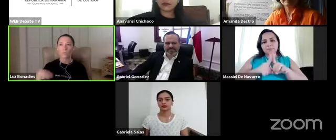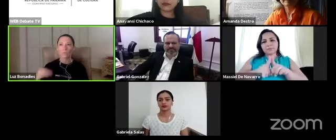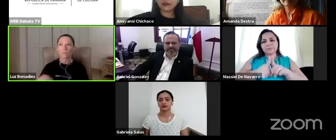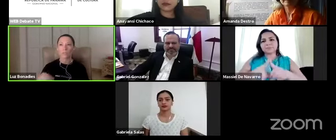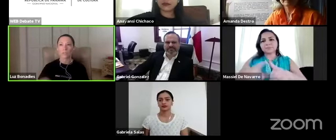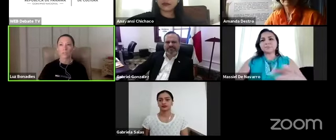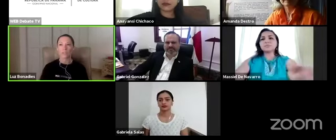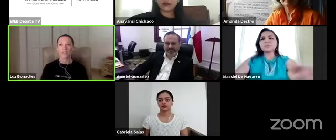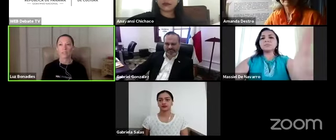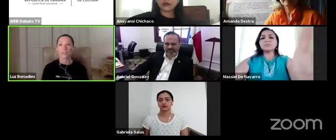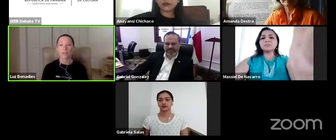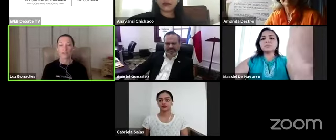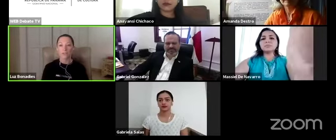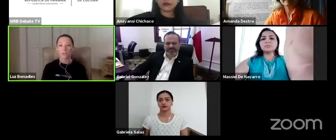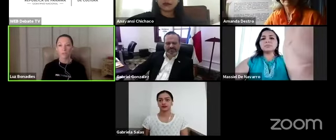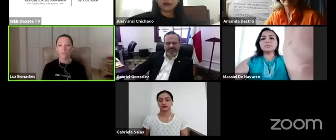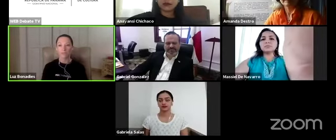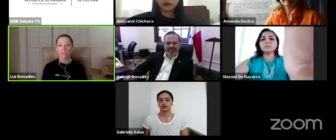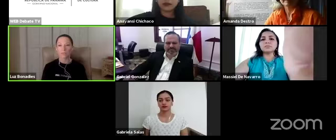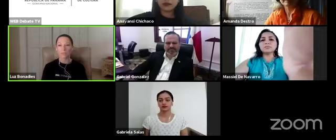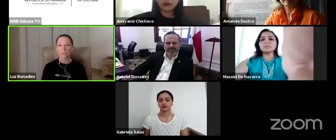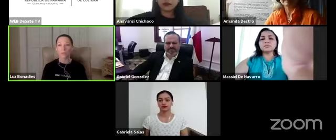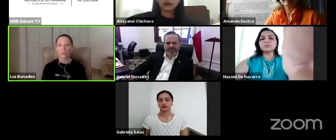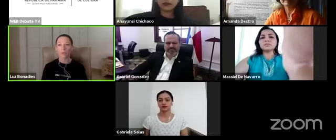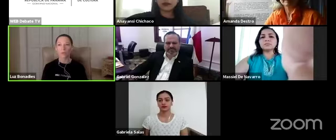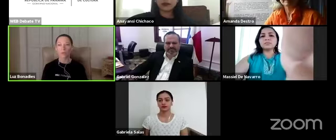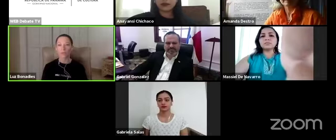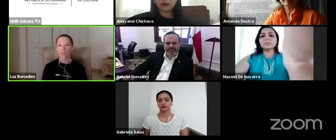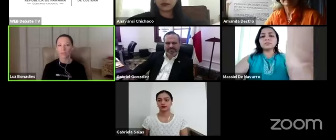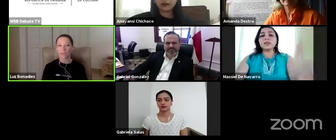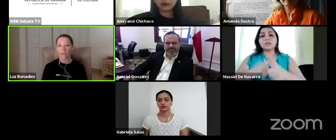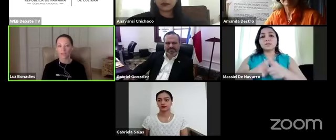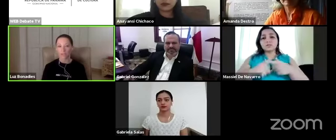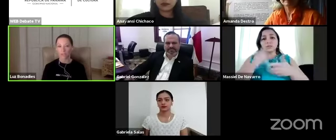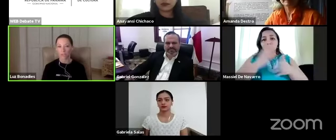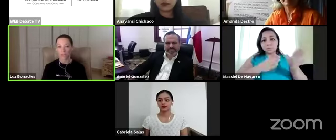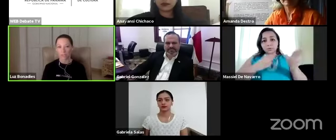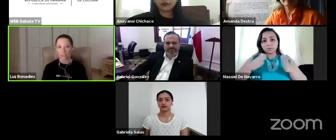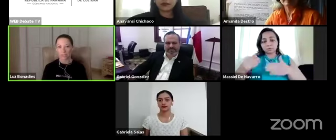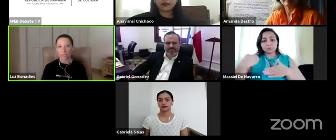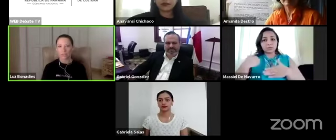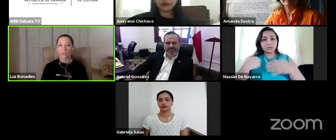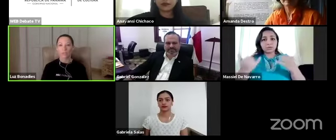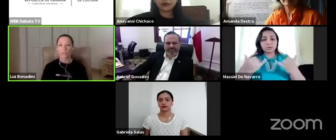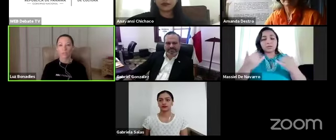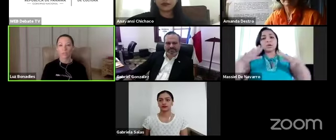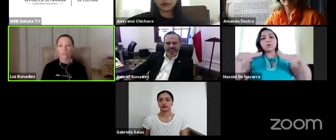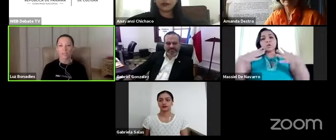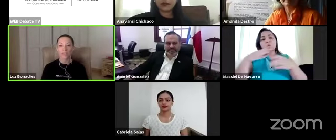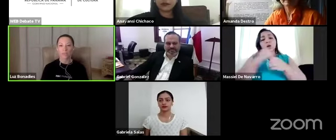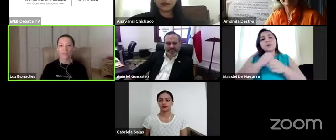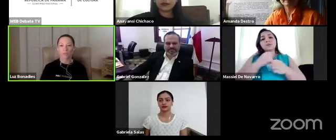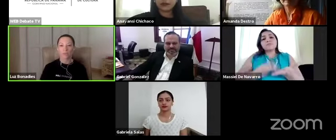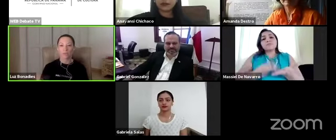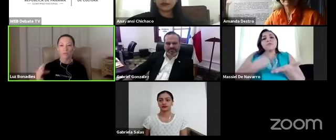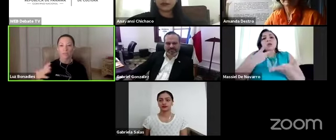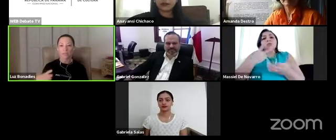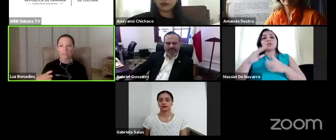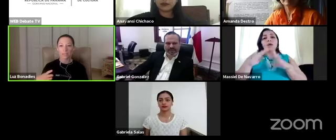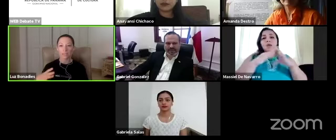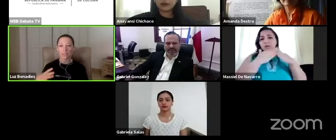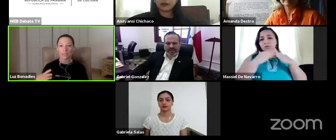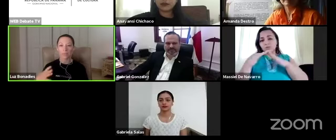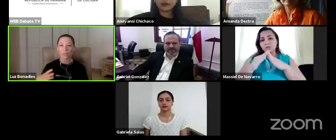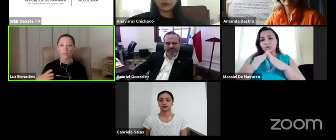proceso muy importante que tiene el MAC ahora mismo es buscar cómo crea valor a la comunidad no solamente a la comunidad de los